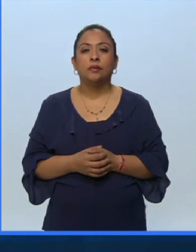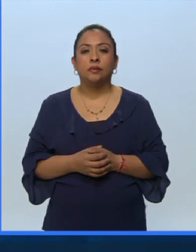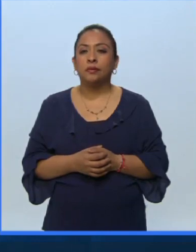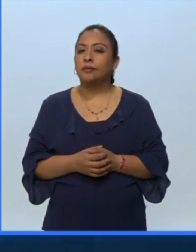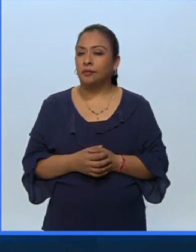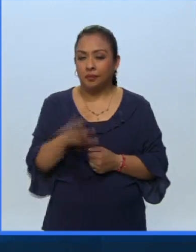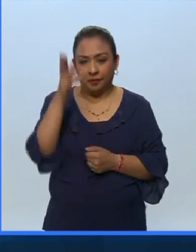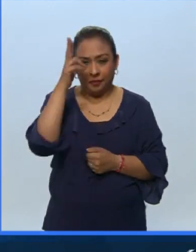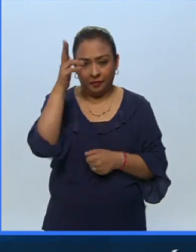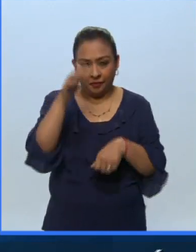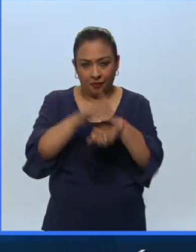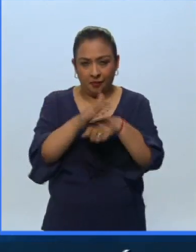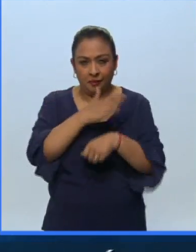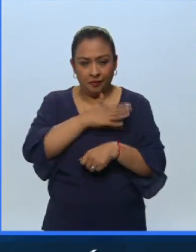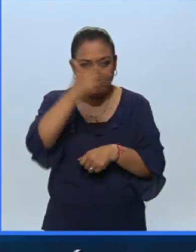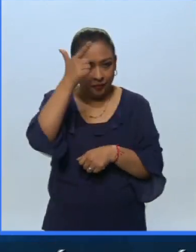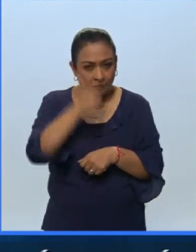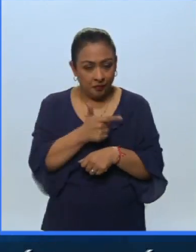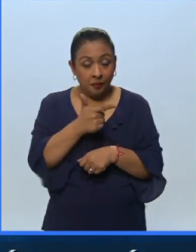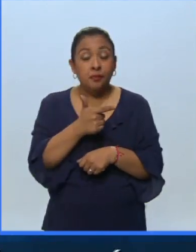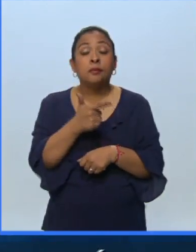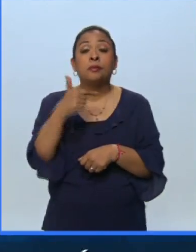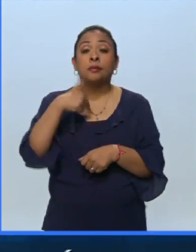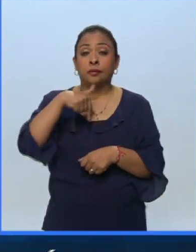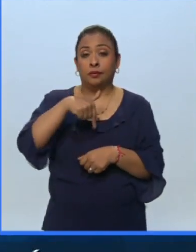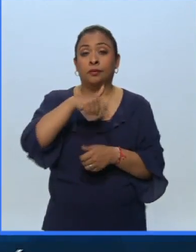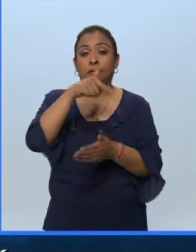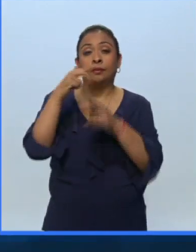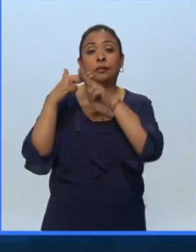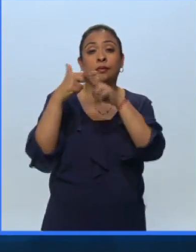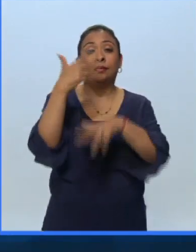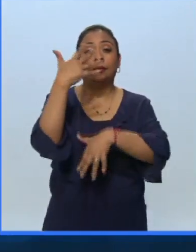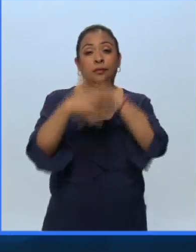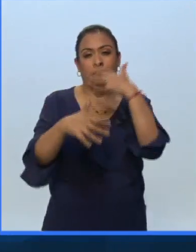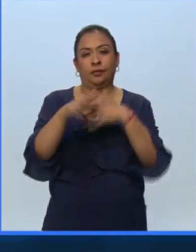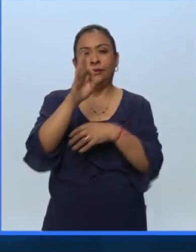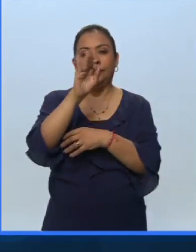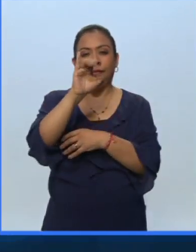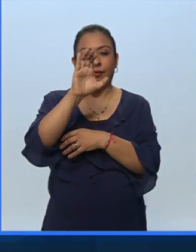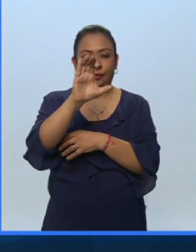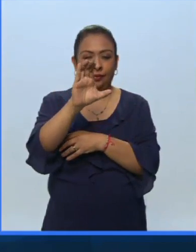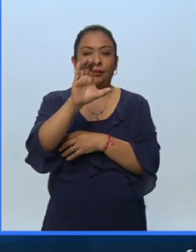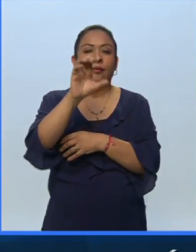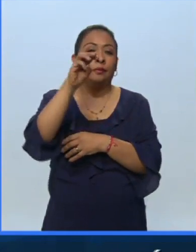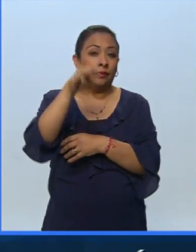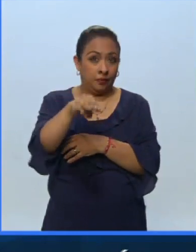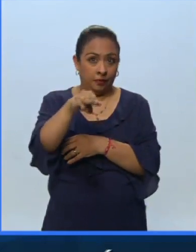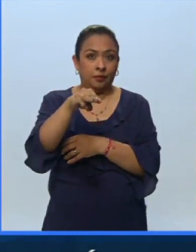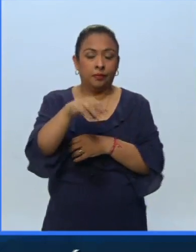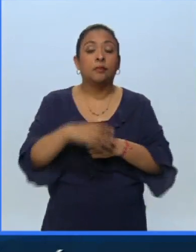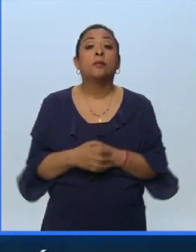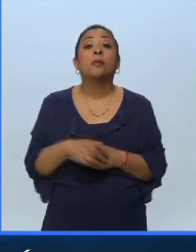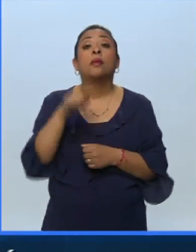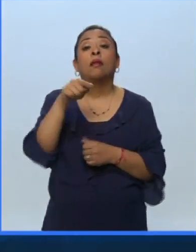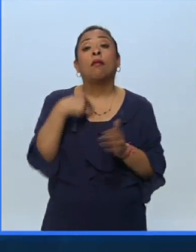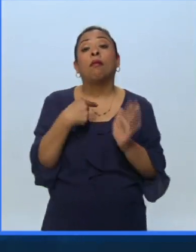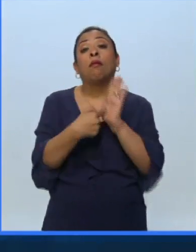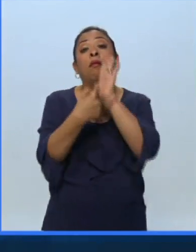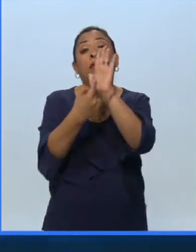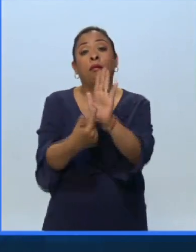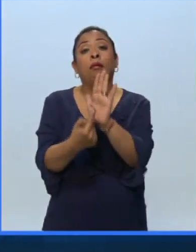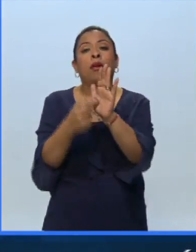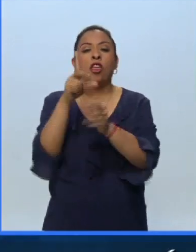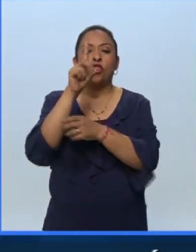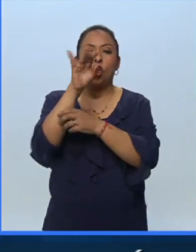¿Qué tal amigos? Muy buenas noches pues seguimos transmitiendo desde la 15ª edición del Festival Internacional de Cine de Morelia donde se presentó el